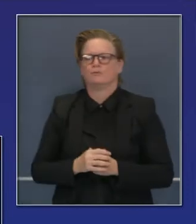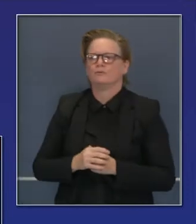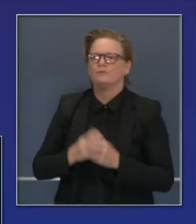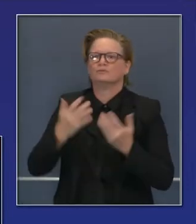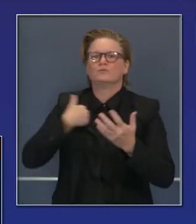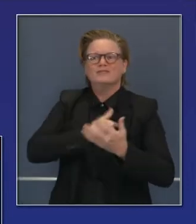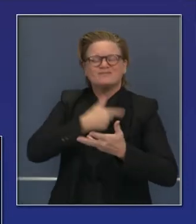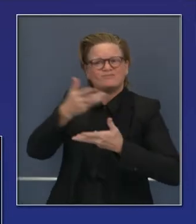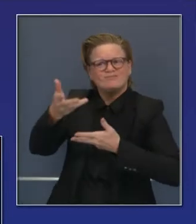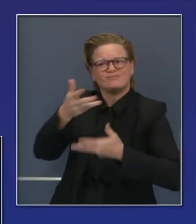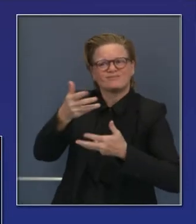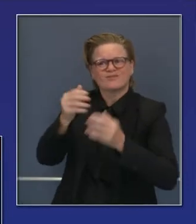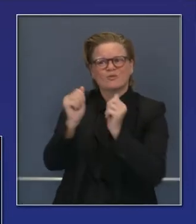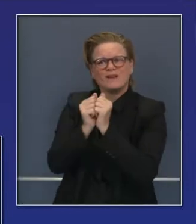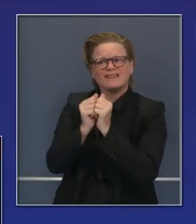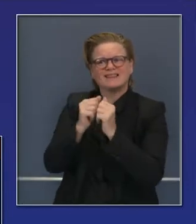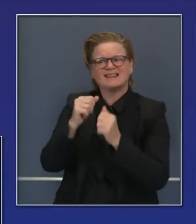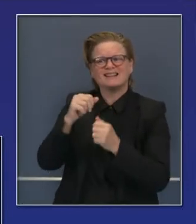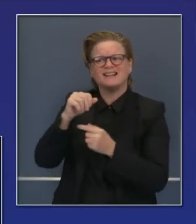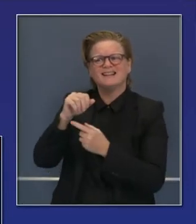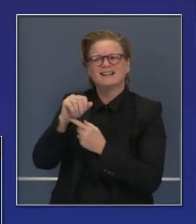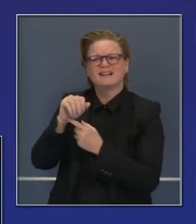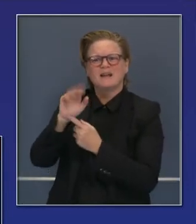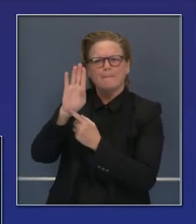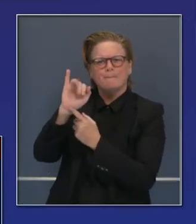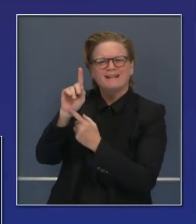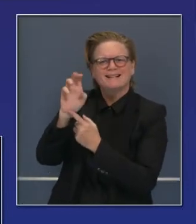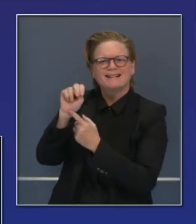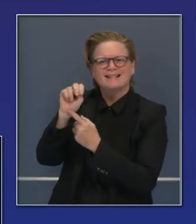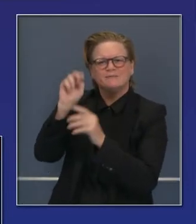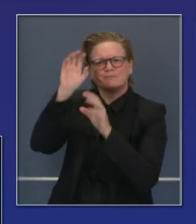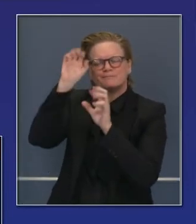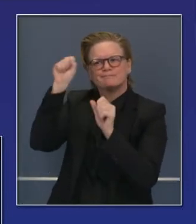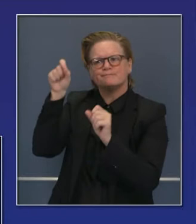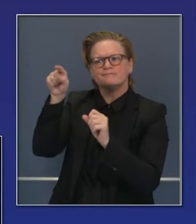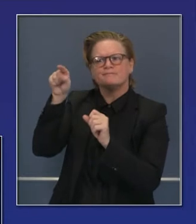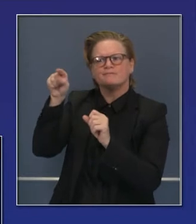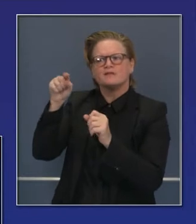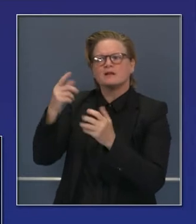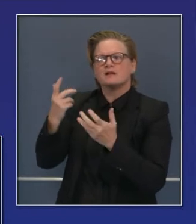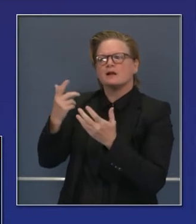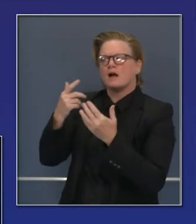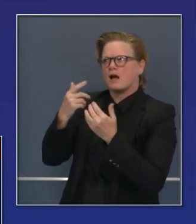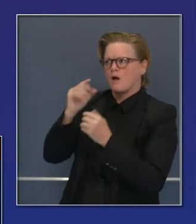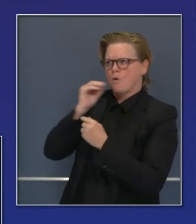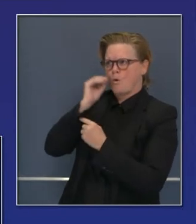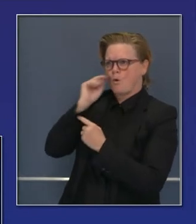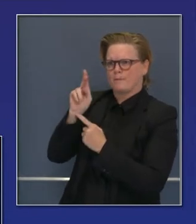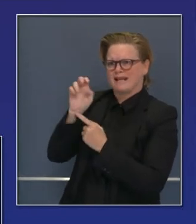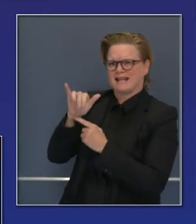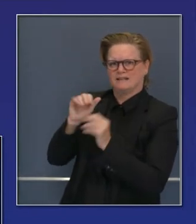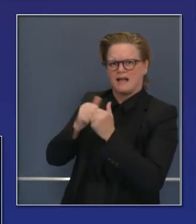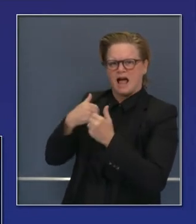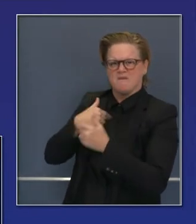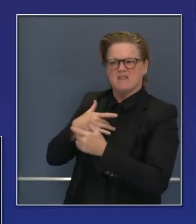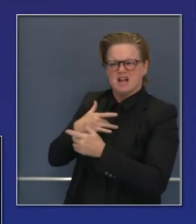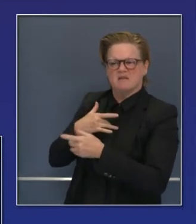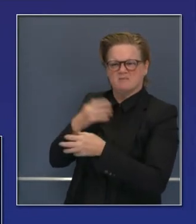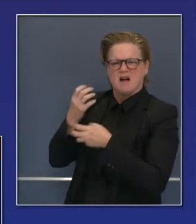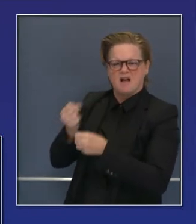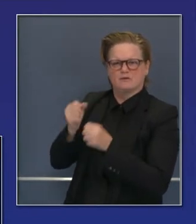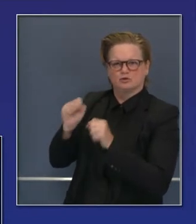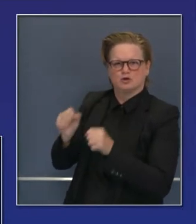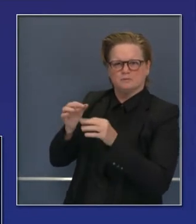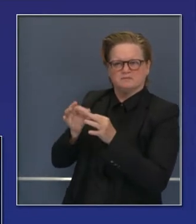claridad, para que los condados se sientan más cómodos, extendiendo el modelo de Room Key, sintiéndose más